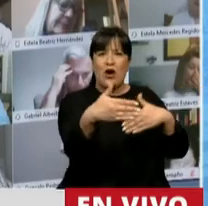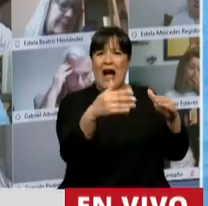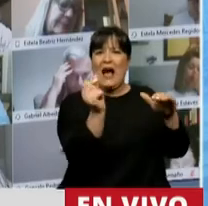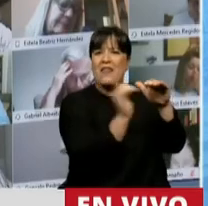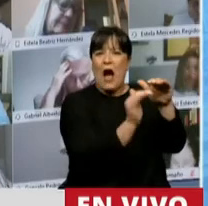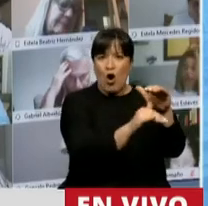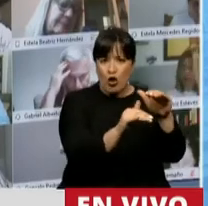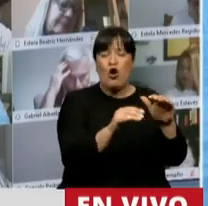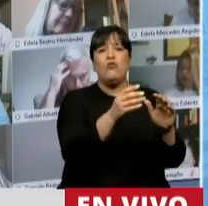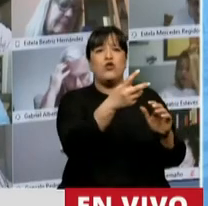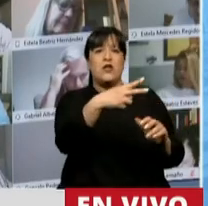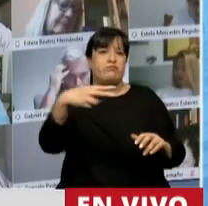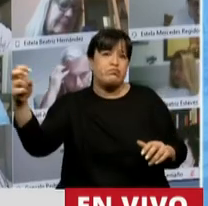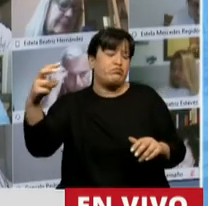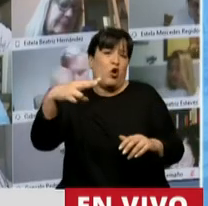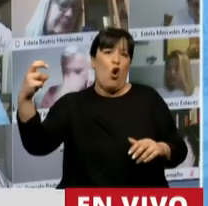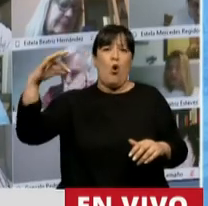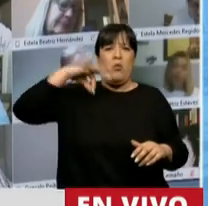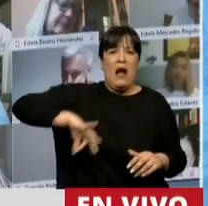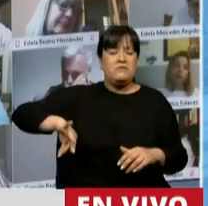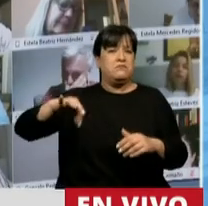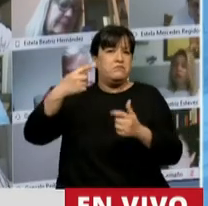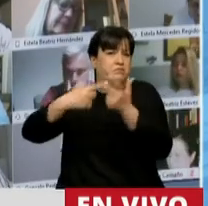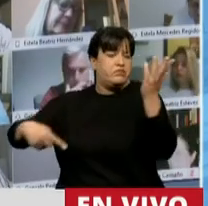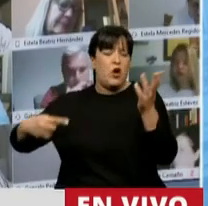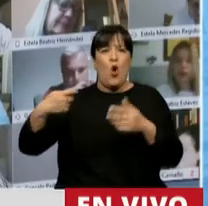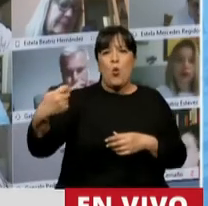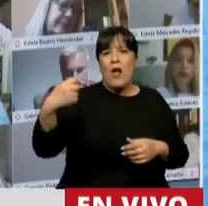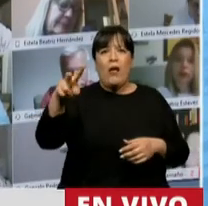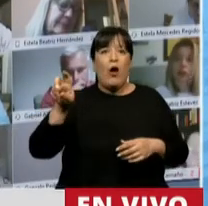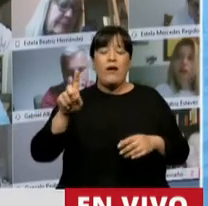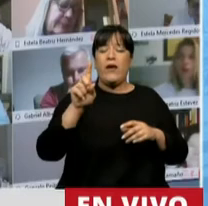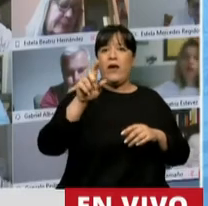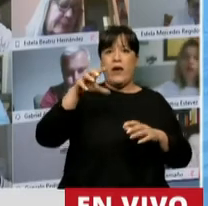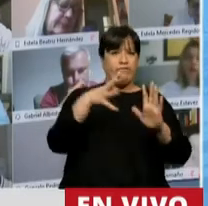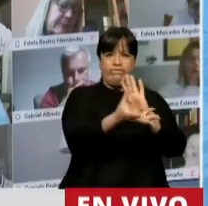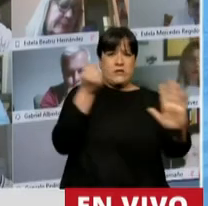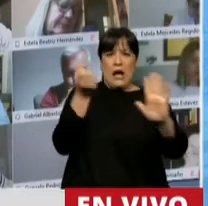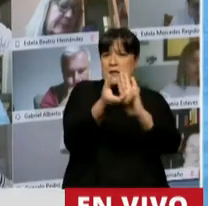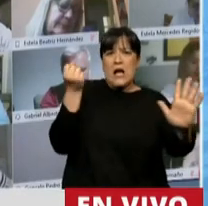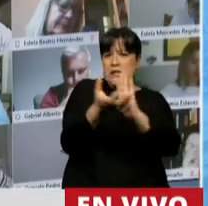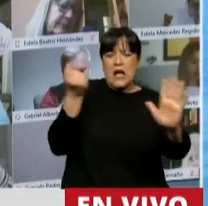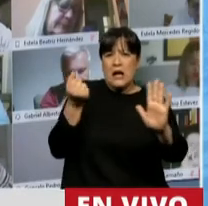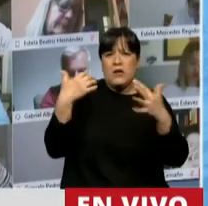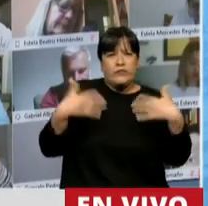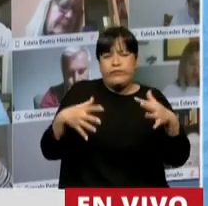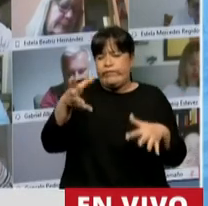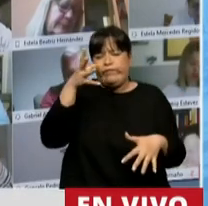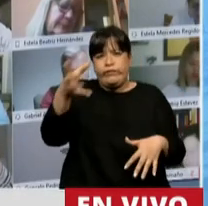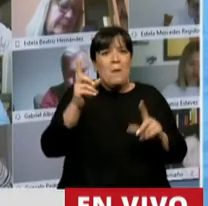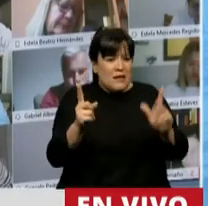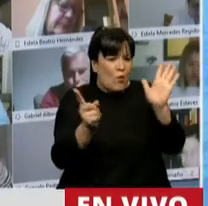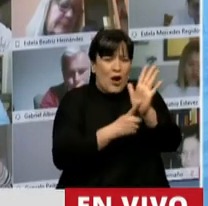Entonces, cobraban su salario, cobraban su haber jubilatorio, y estos señores les acaban violentando todos los